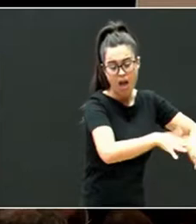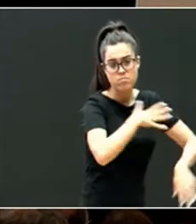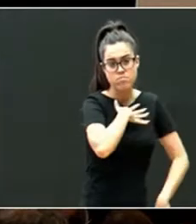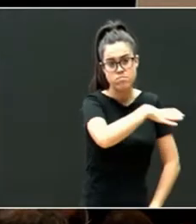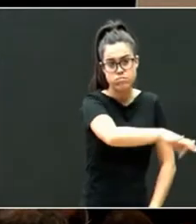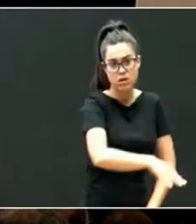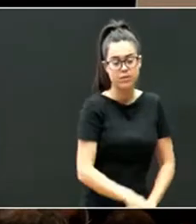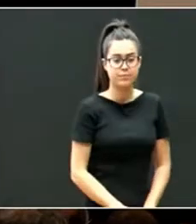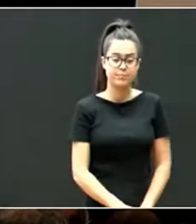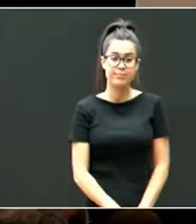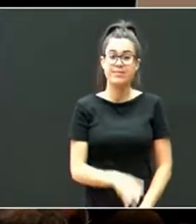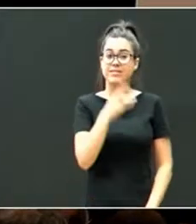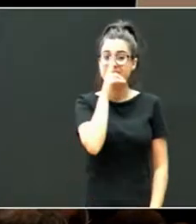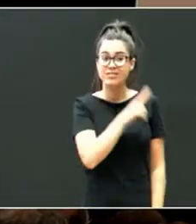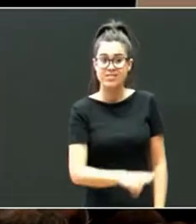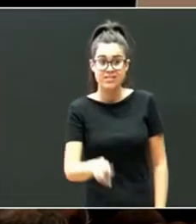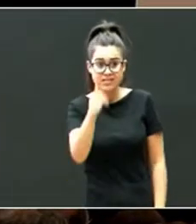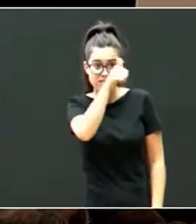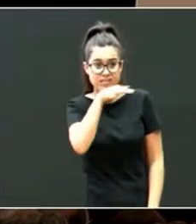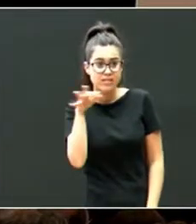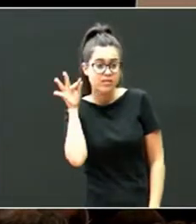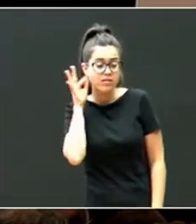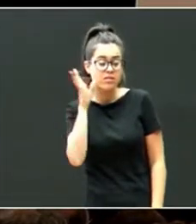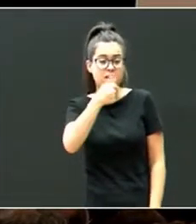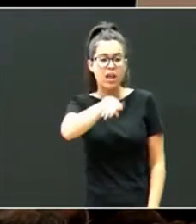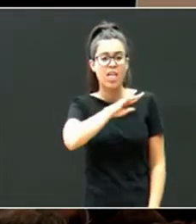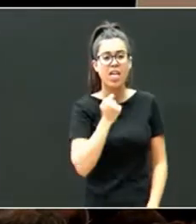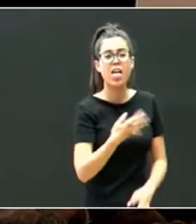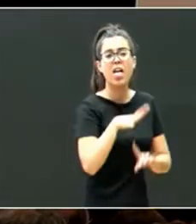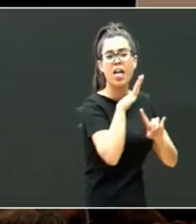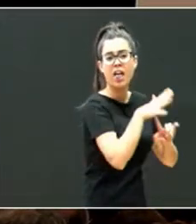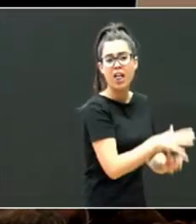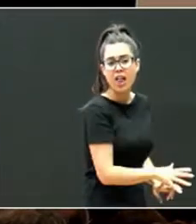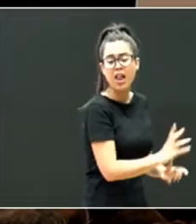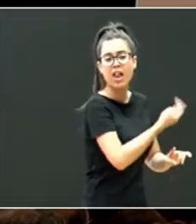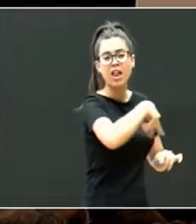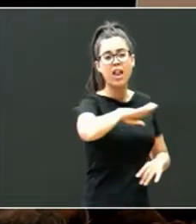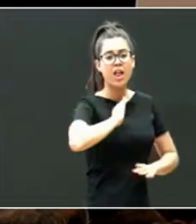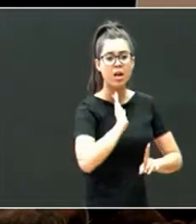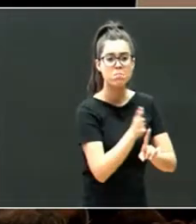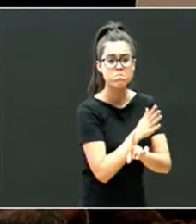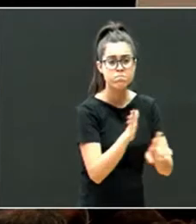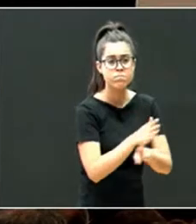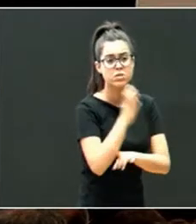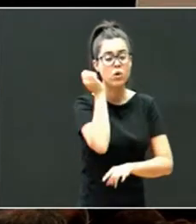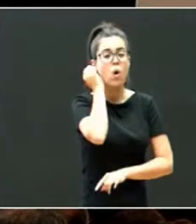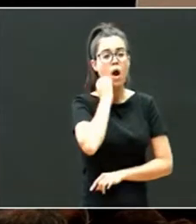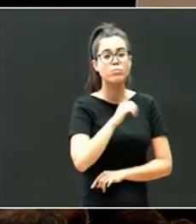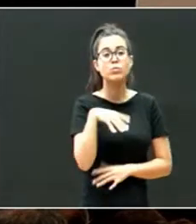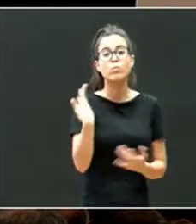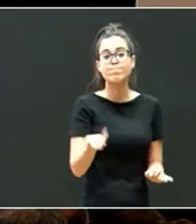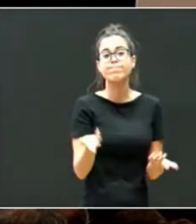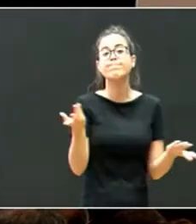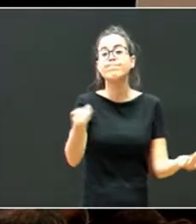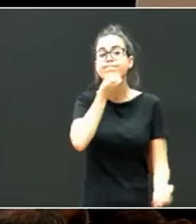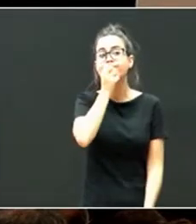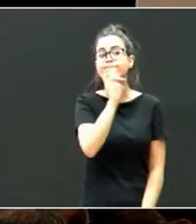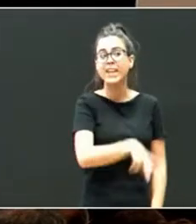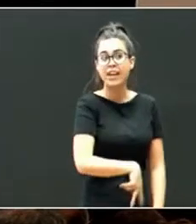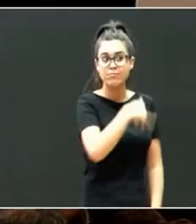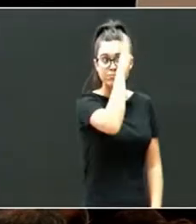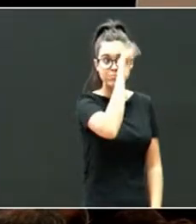estes niños han sufrido maltrato abandono e abuso sexual por parte ou bien de seus progenitores e posteriormente